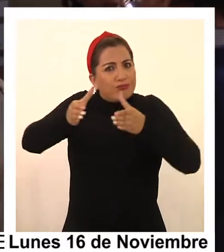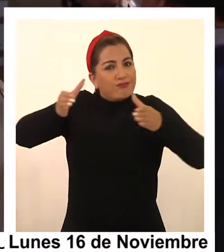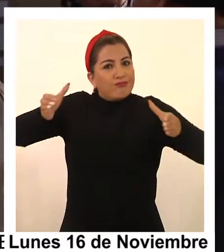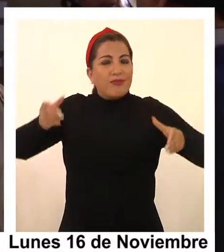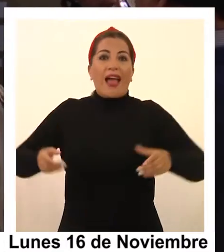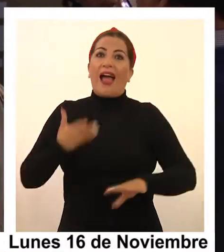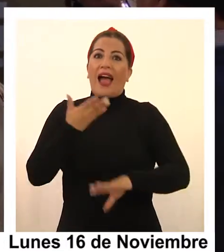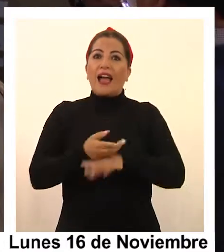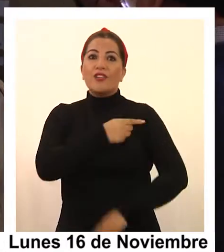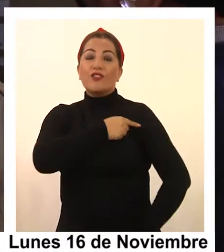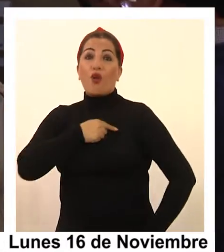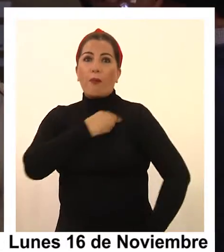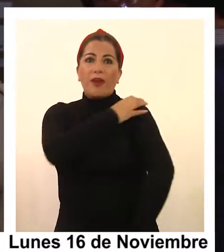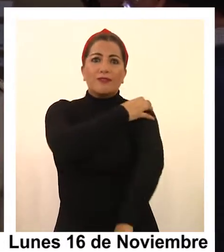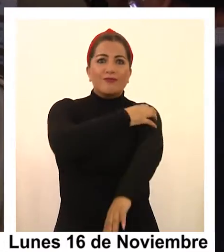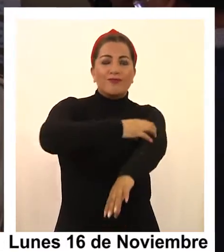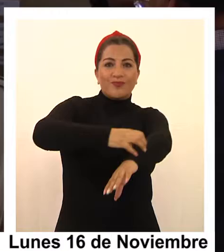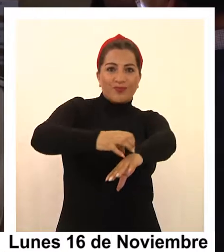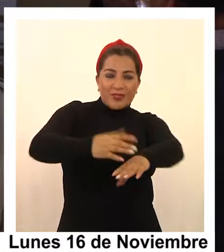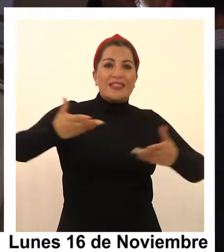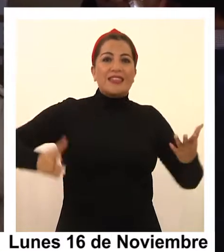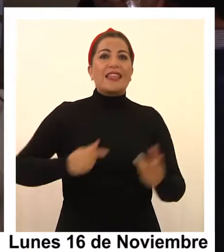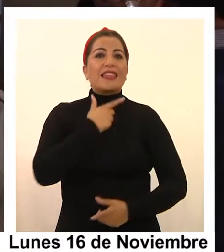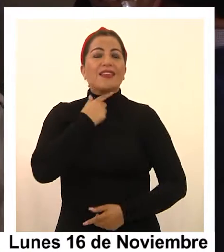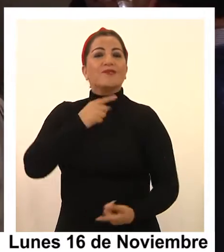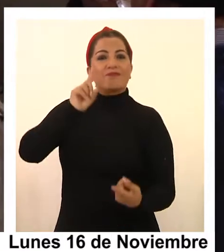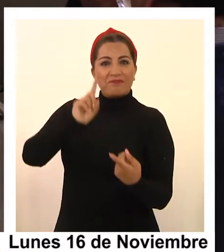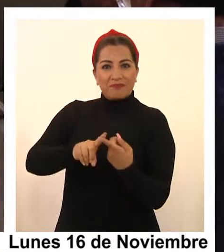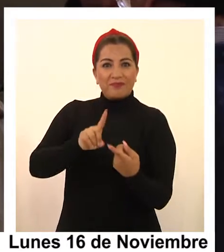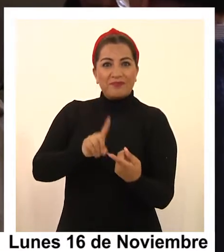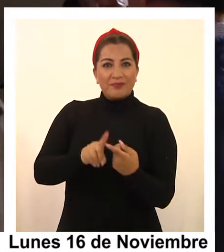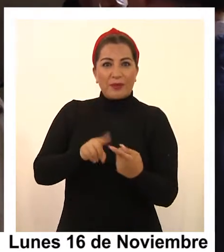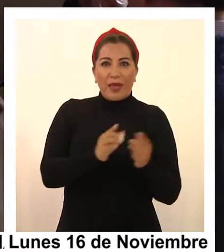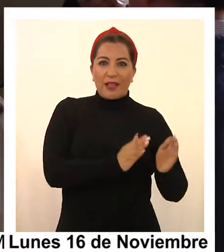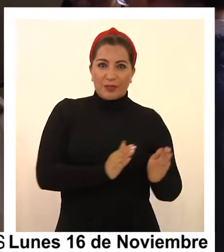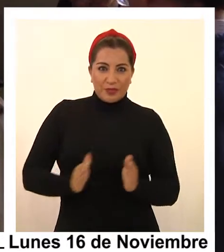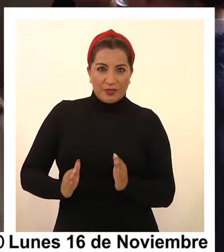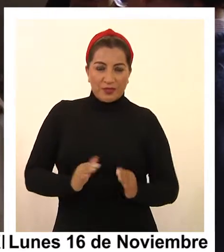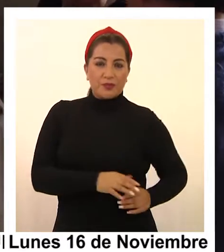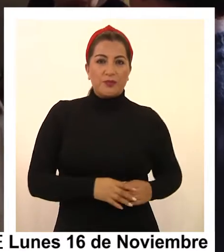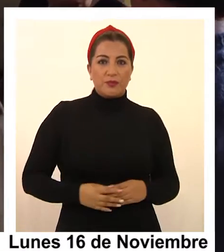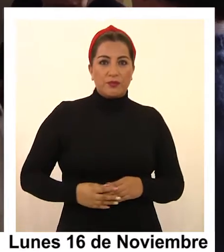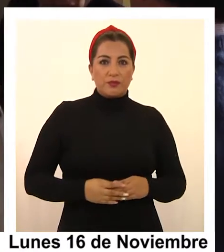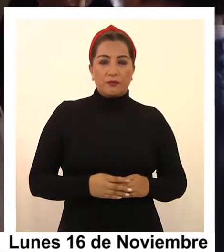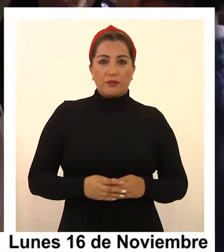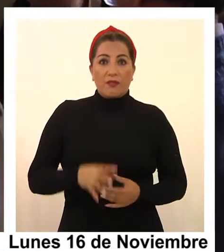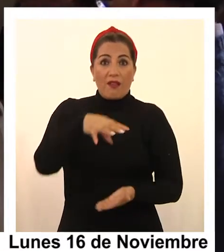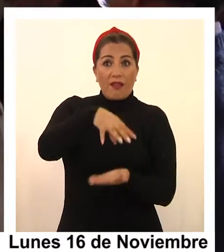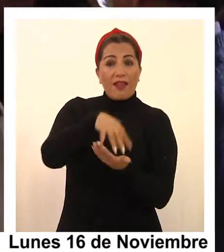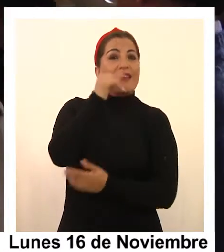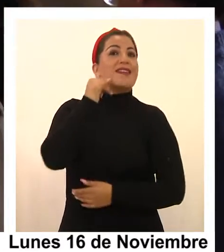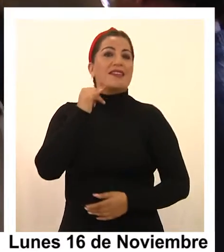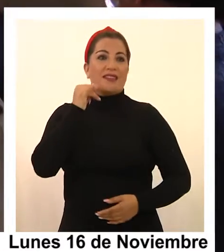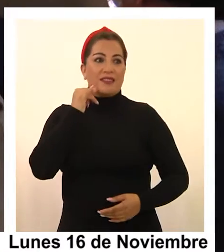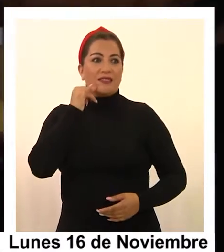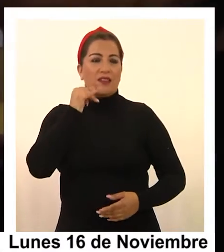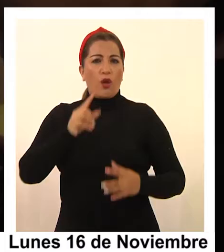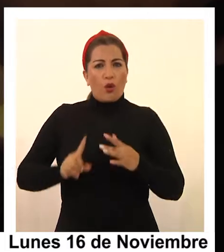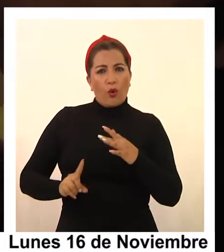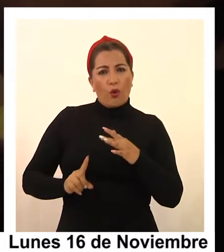sigue tomando fuerza, van surgiendo nombres en todo el país que quieren participar de este proceso.